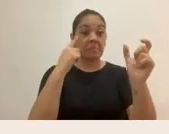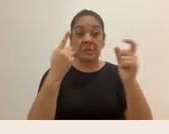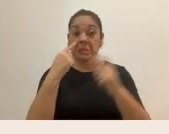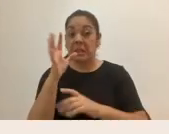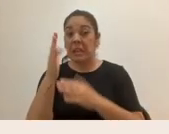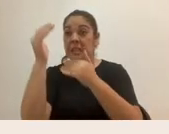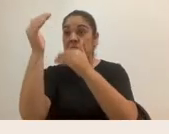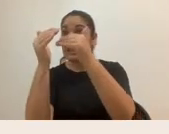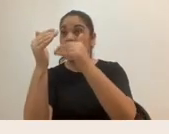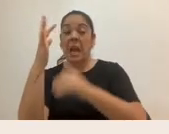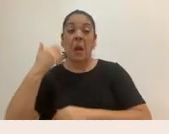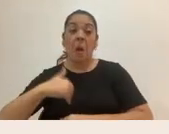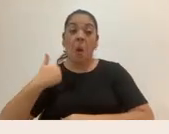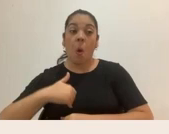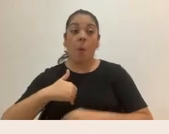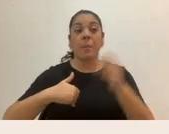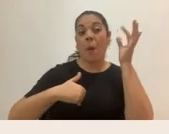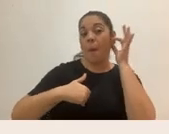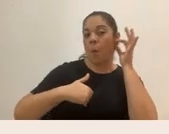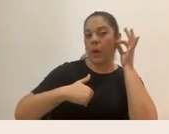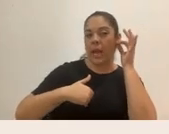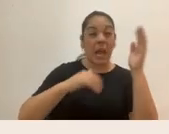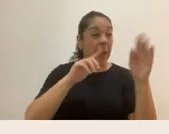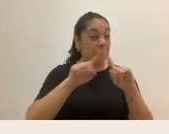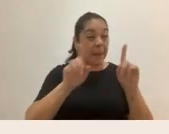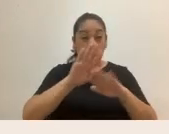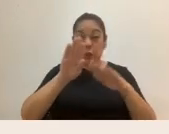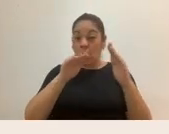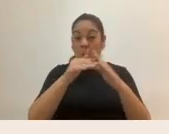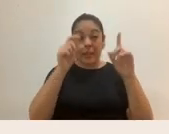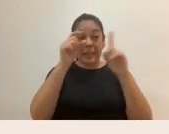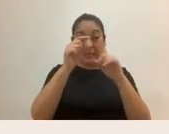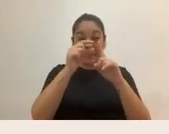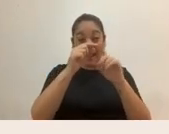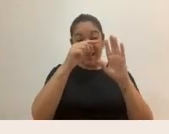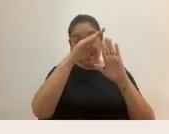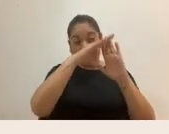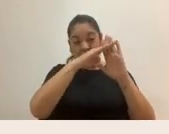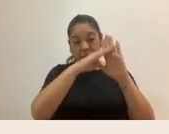Pero todas las palabras tienen que quedar distribuidas en esa hoja.